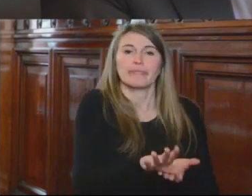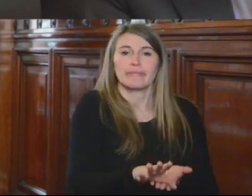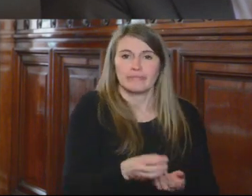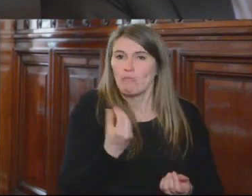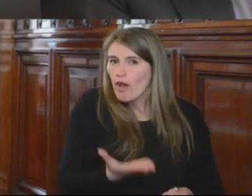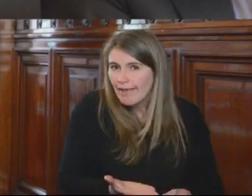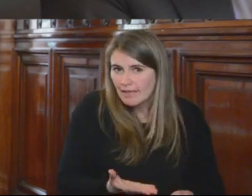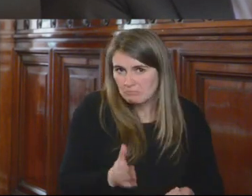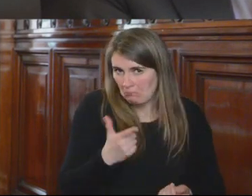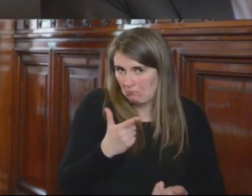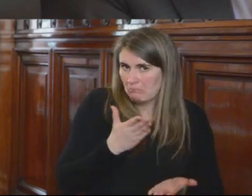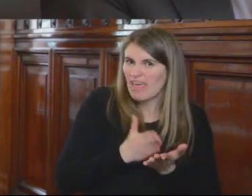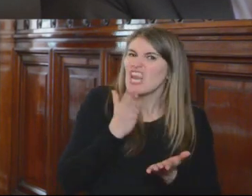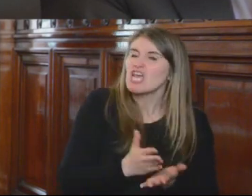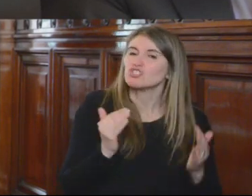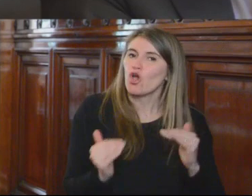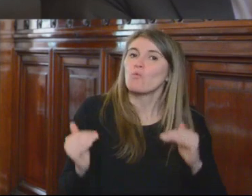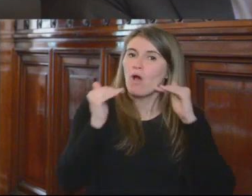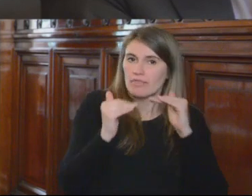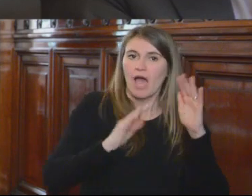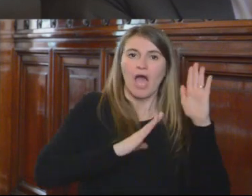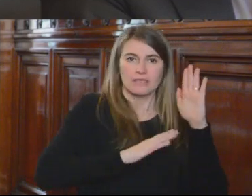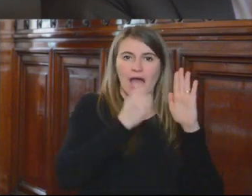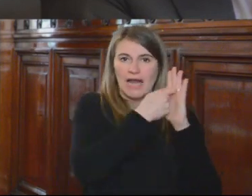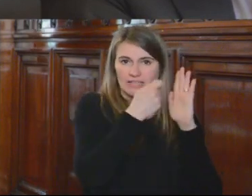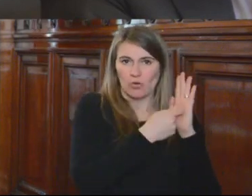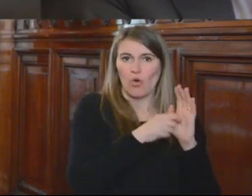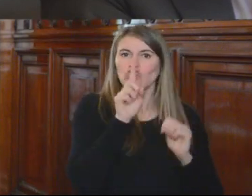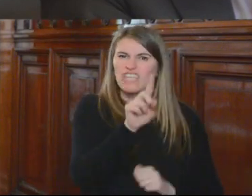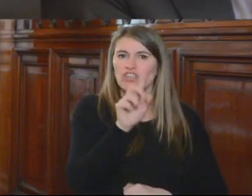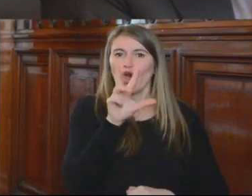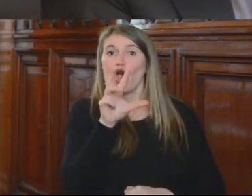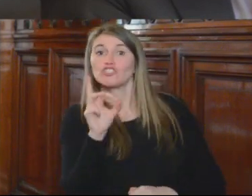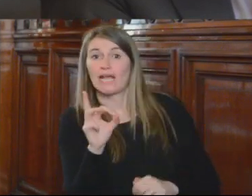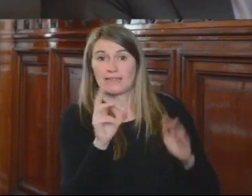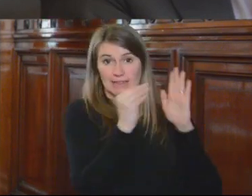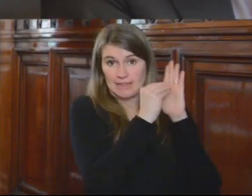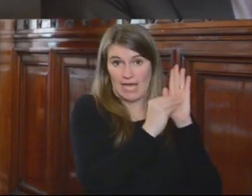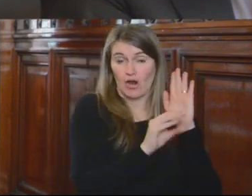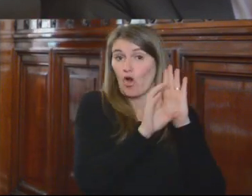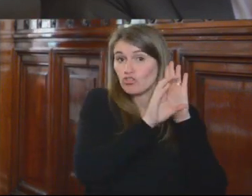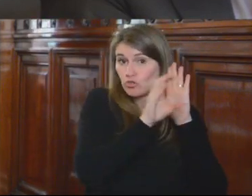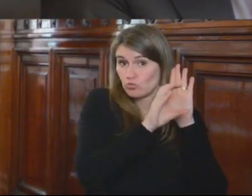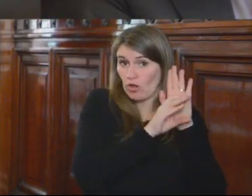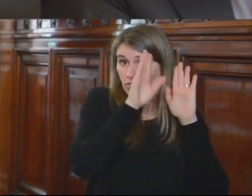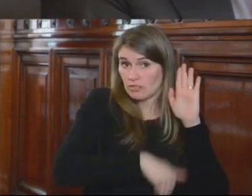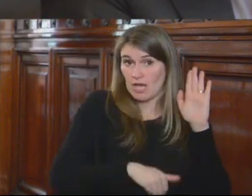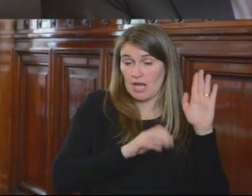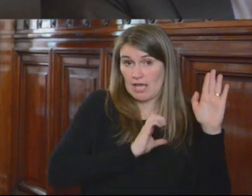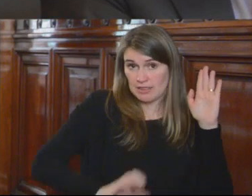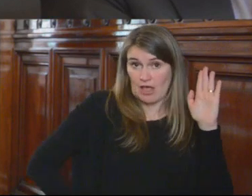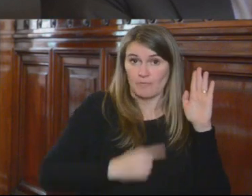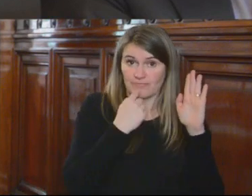El derecho a la igualdad se encuentra establecido en el artículo 180, parágrafo primero de la Constitución Política del Estado, el cual